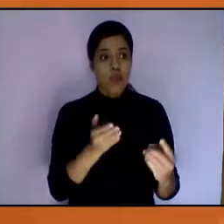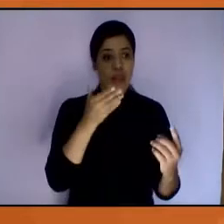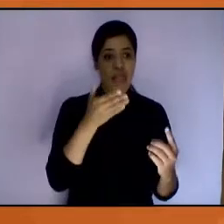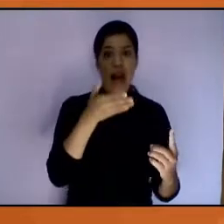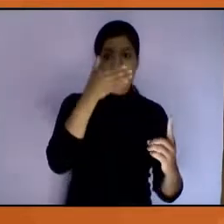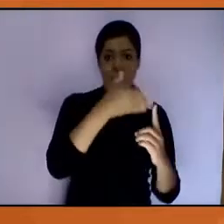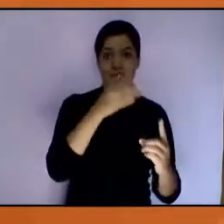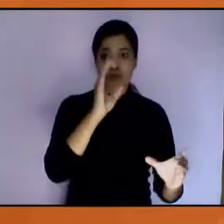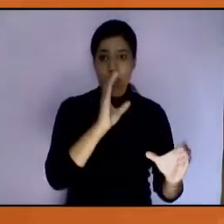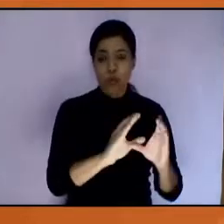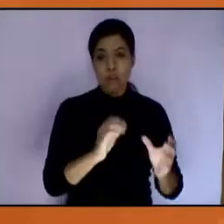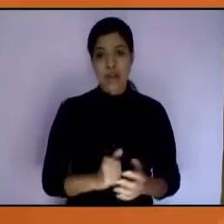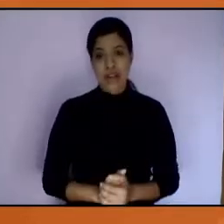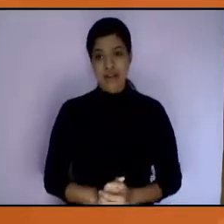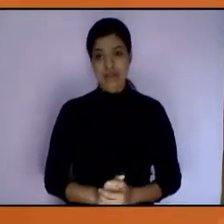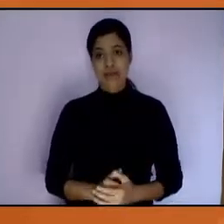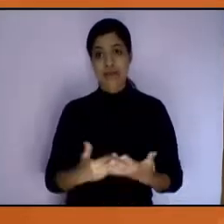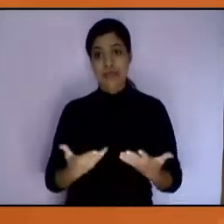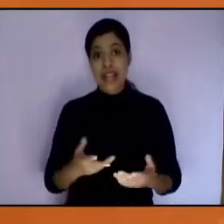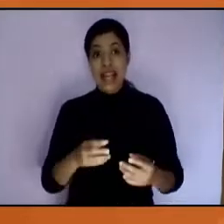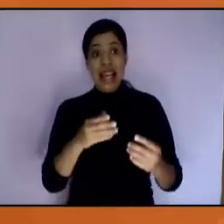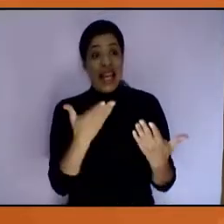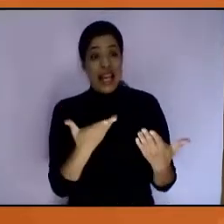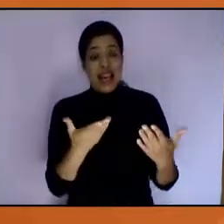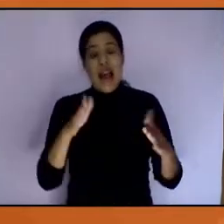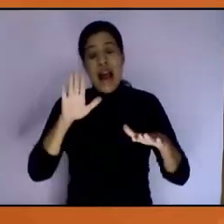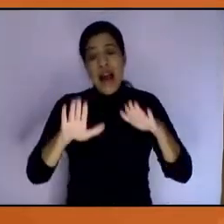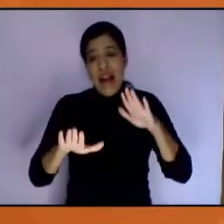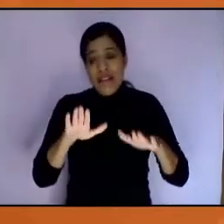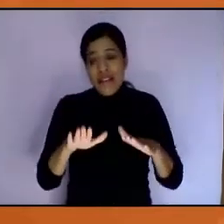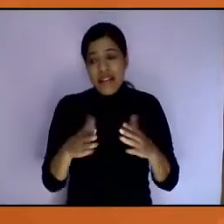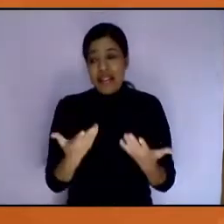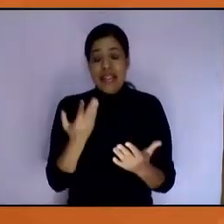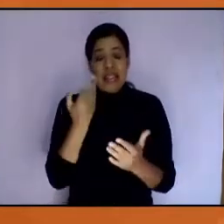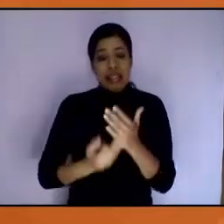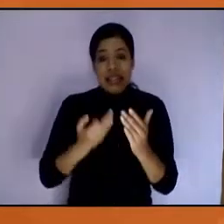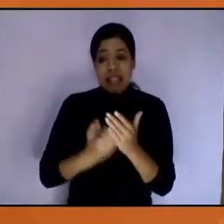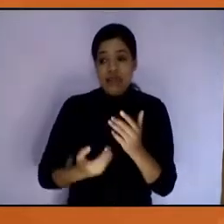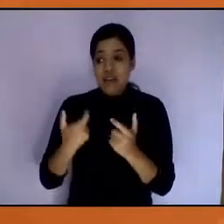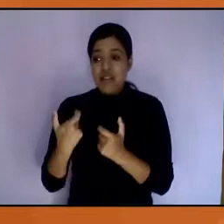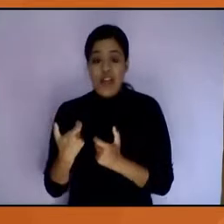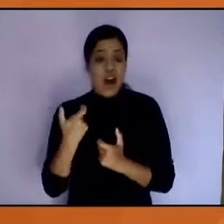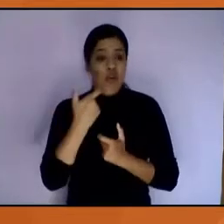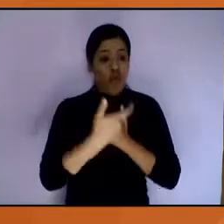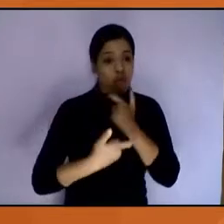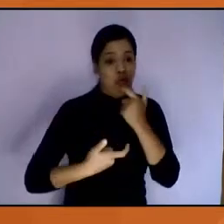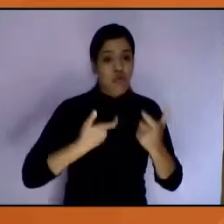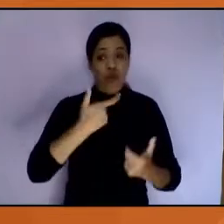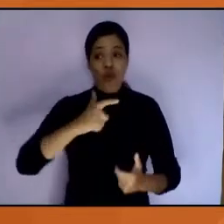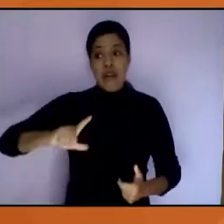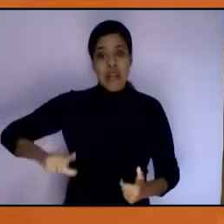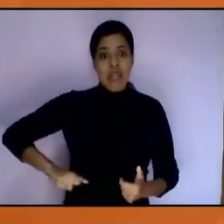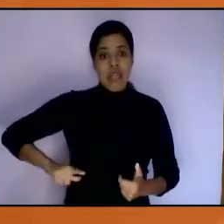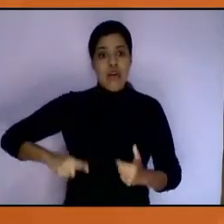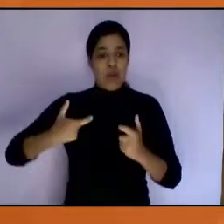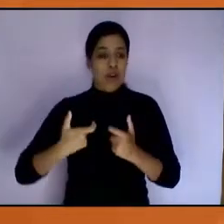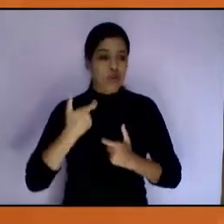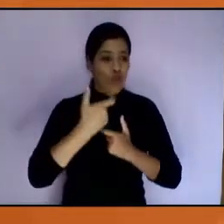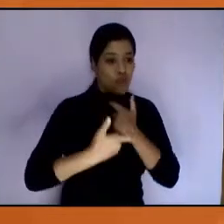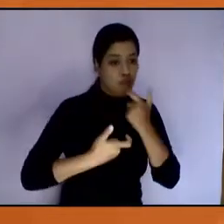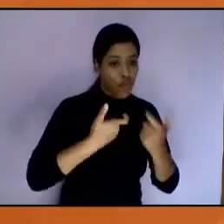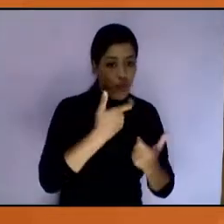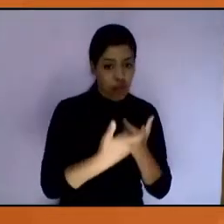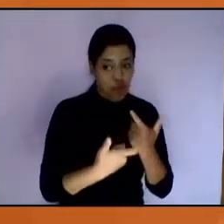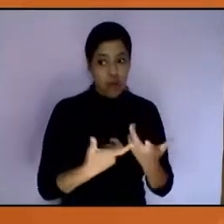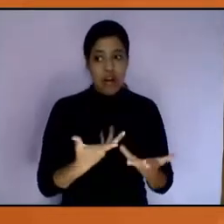realizados de manera muy limitada. Si no contamos con recursos a través de nuestras finanzas públicas sólidas y con un gobierno con